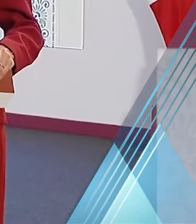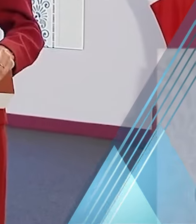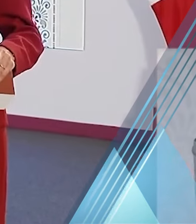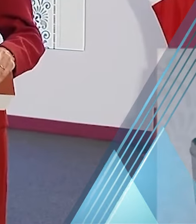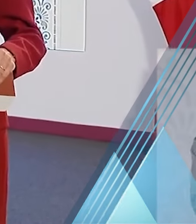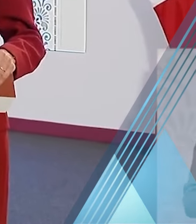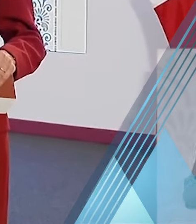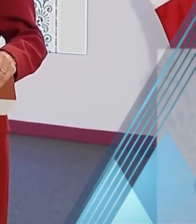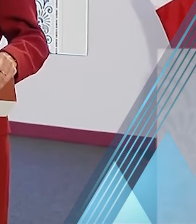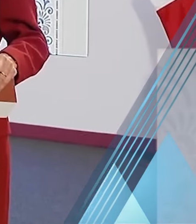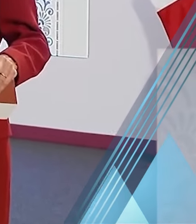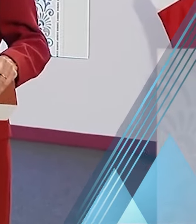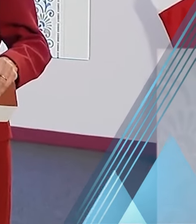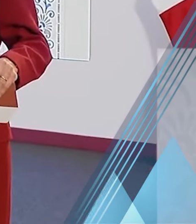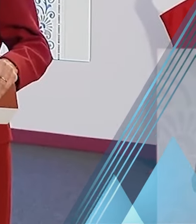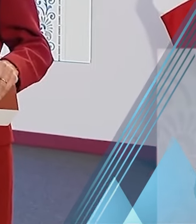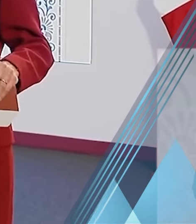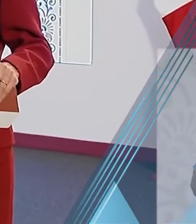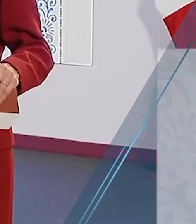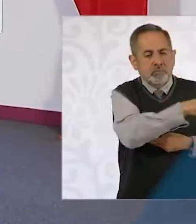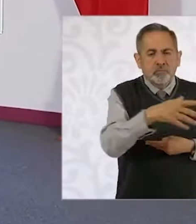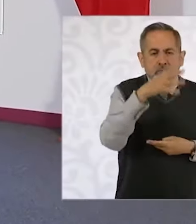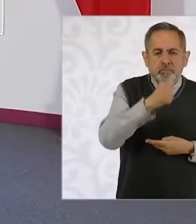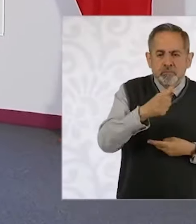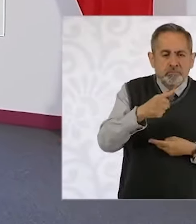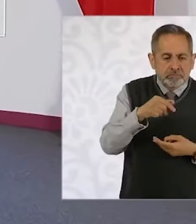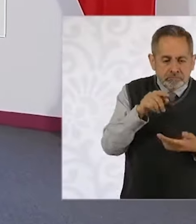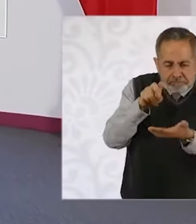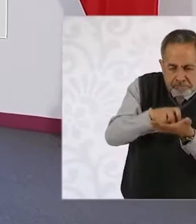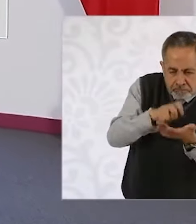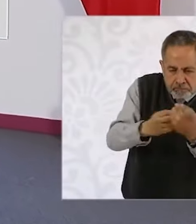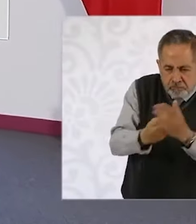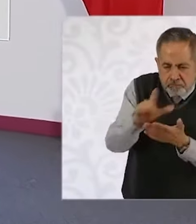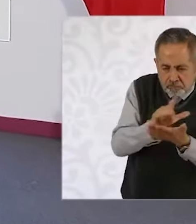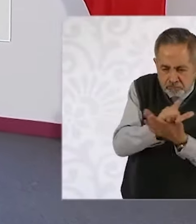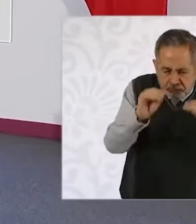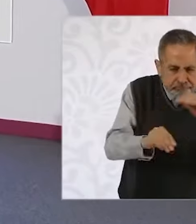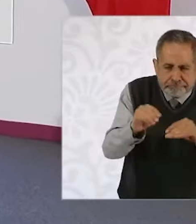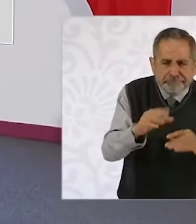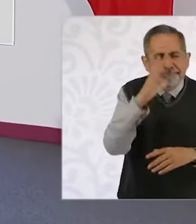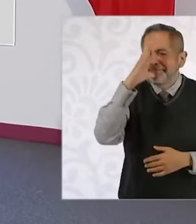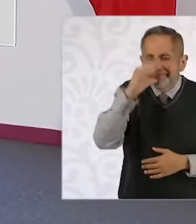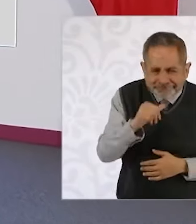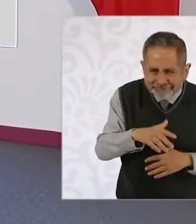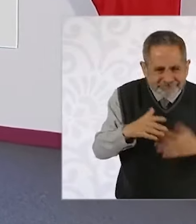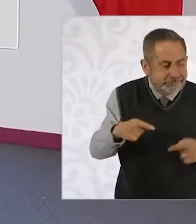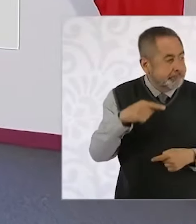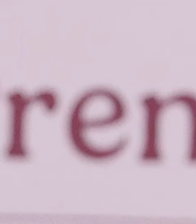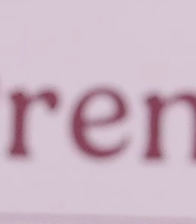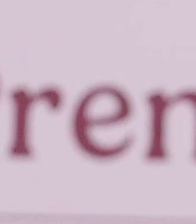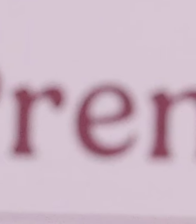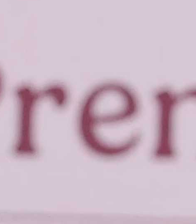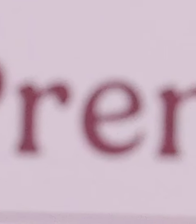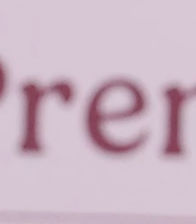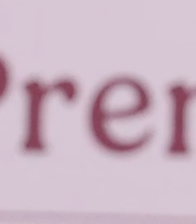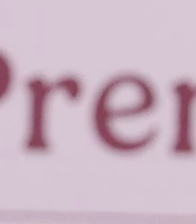Ante el proyecto para invalidar parcialmente la reforma judicial y buscar suprimir la elección de jueces y magistrados, la presidenta Claudia Sheinbaum